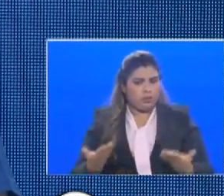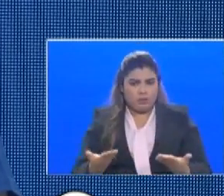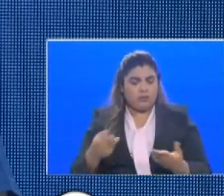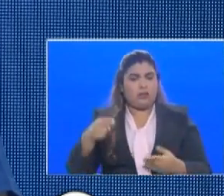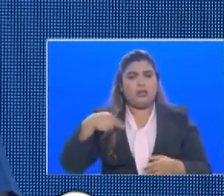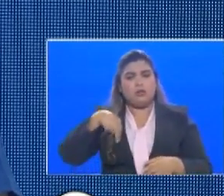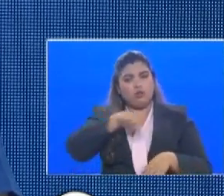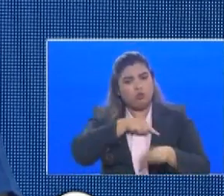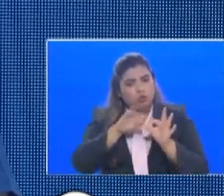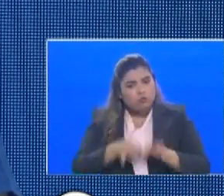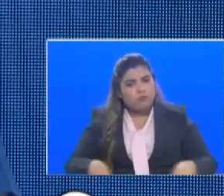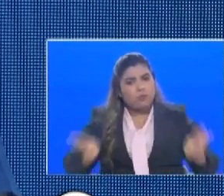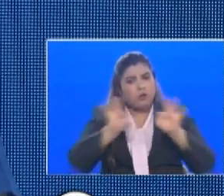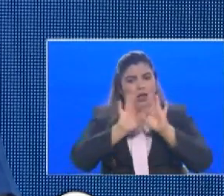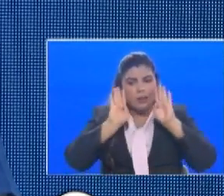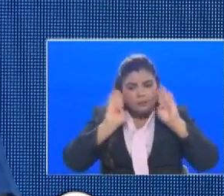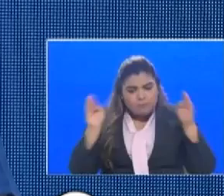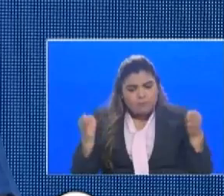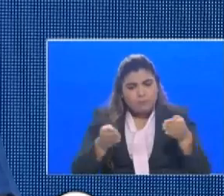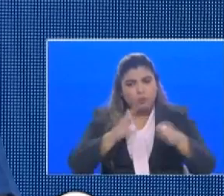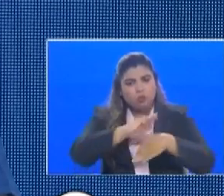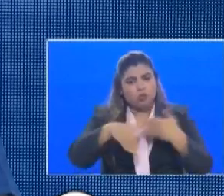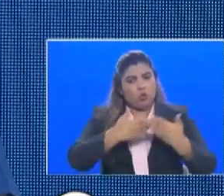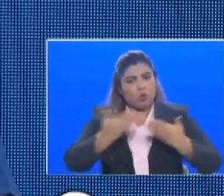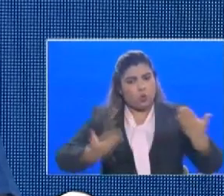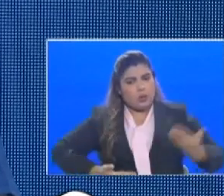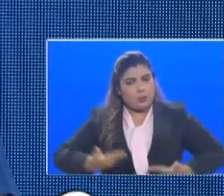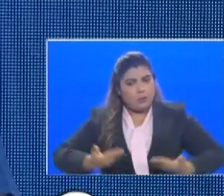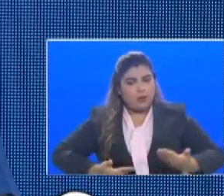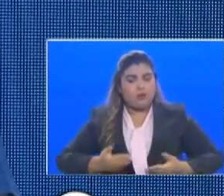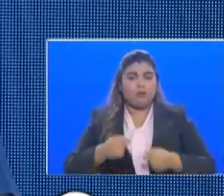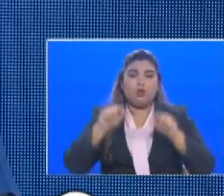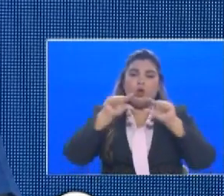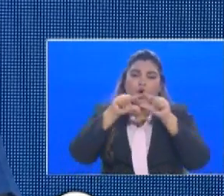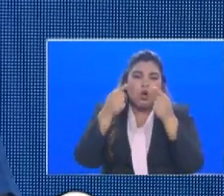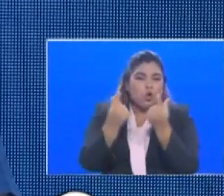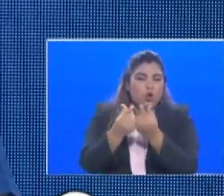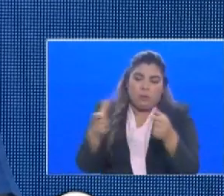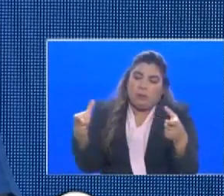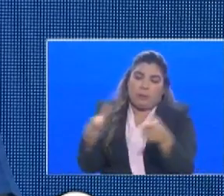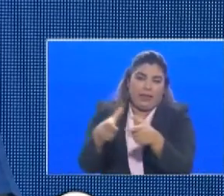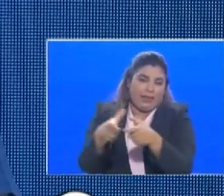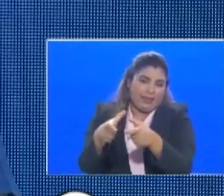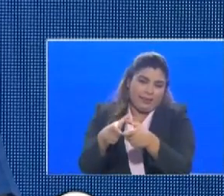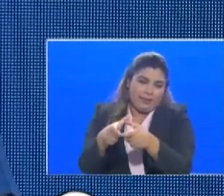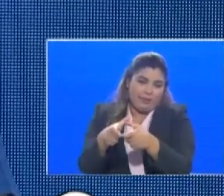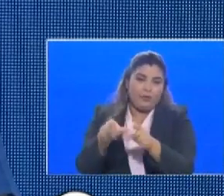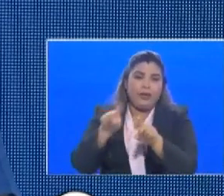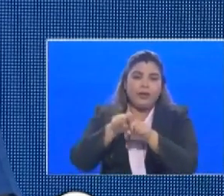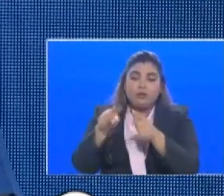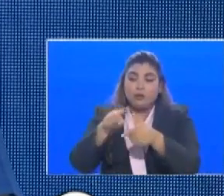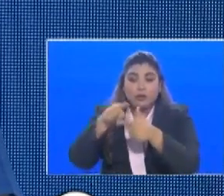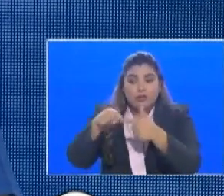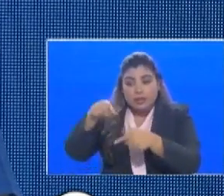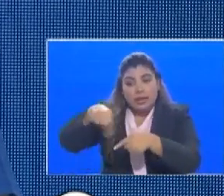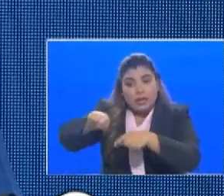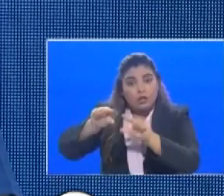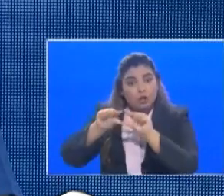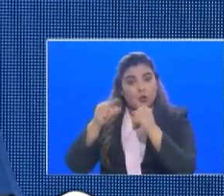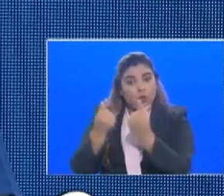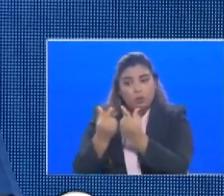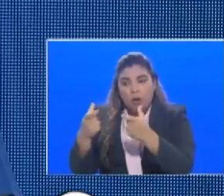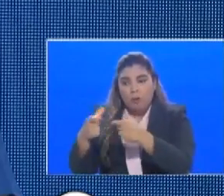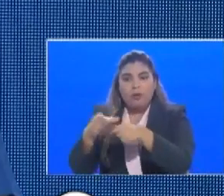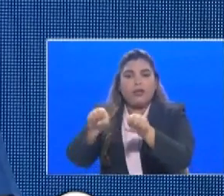realmente son la minoría de las personas que actúan así afectan al resto del sistema sanitario donde este